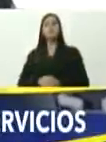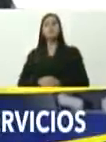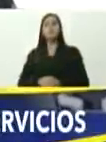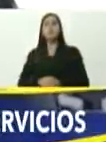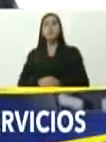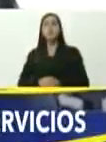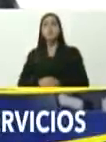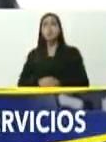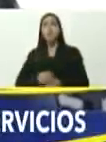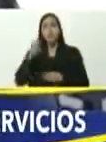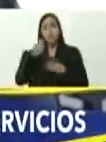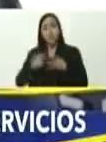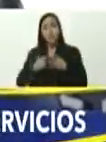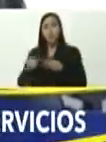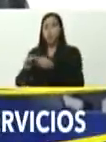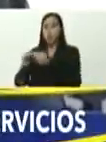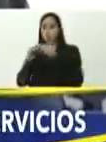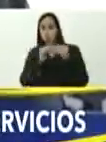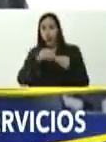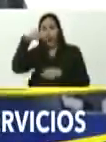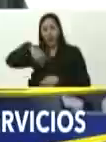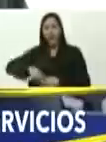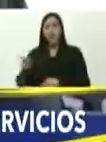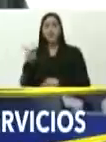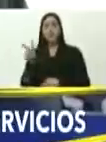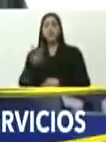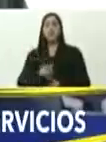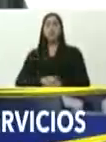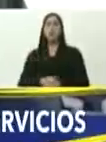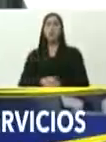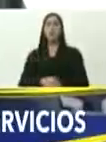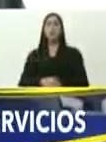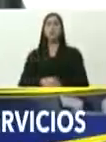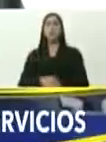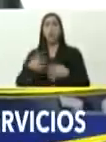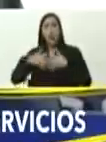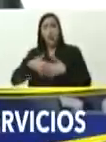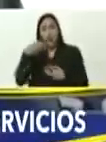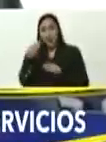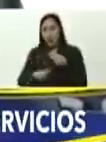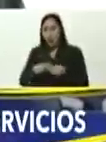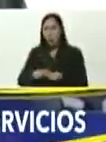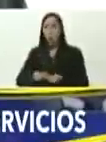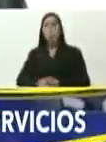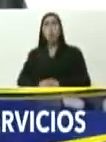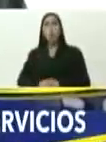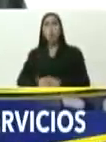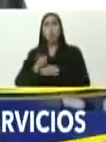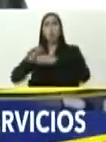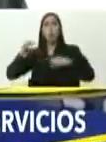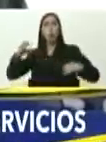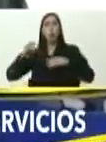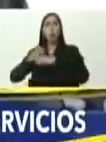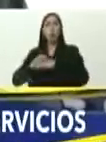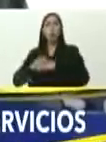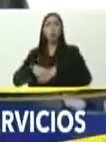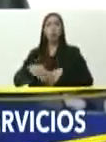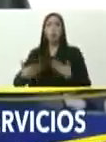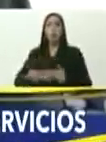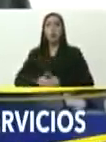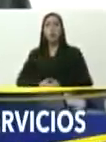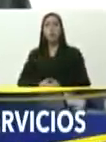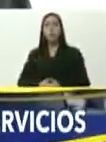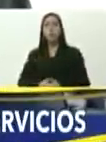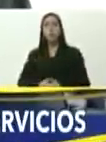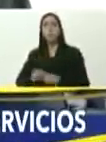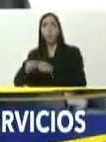repuestos, fabricados, en el país, de hecho, este plan de recuperación, de 208 unidades, se está efectuando, con